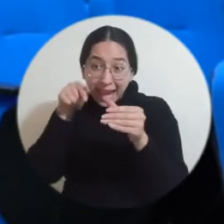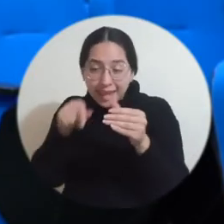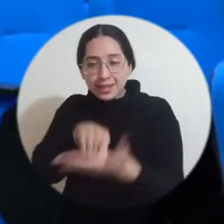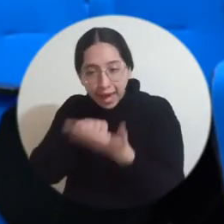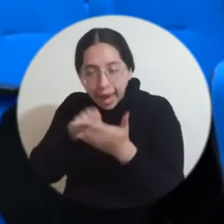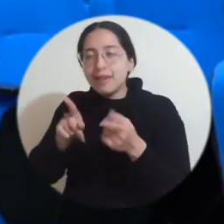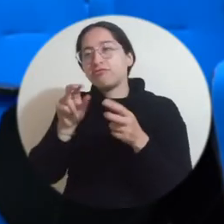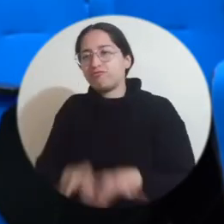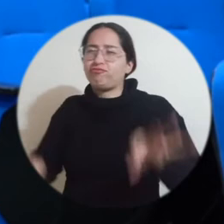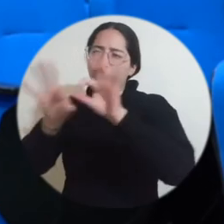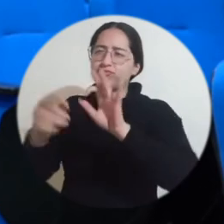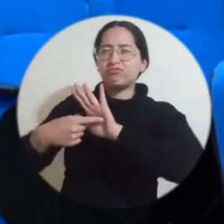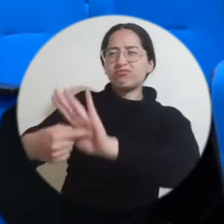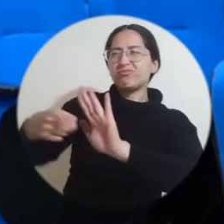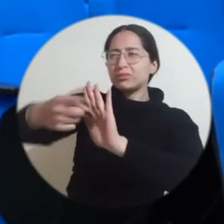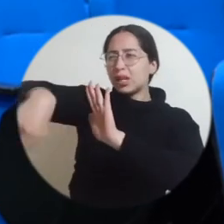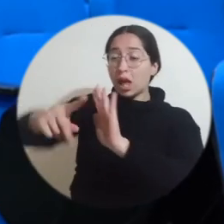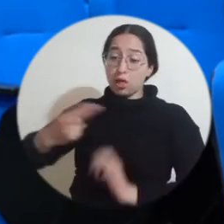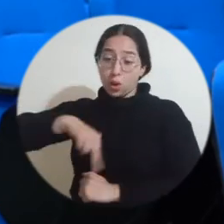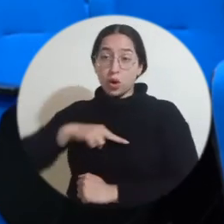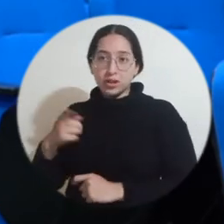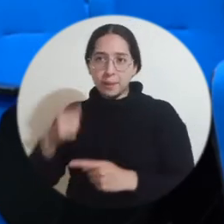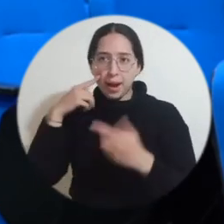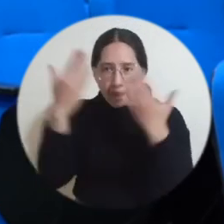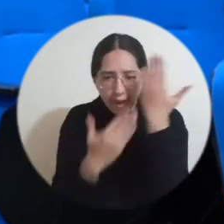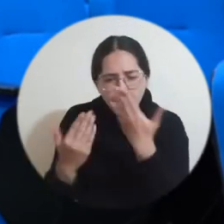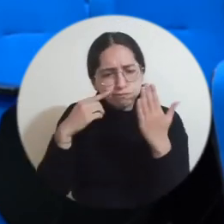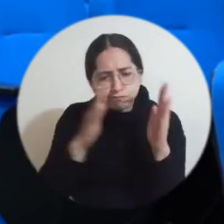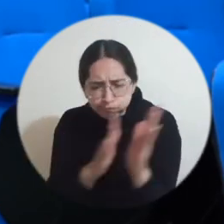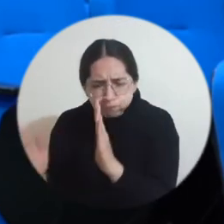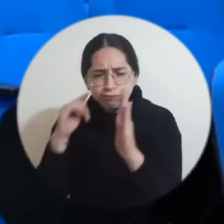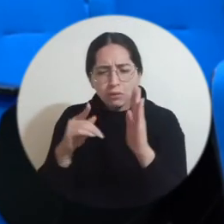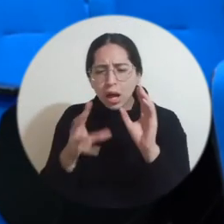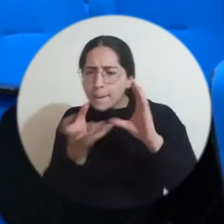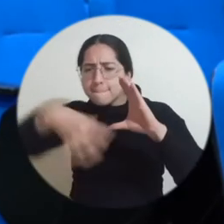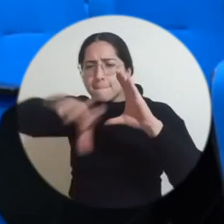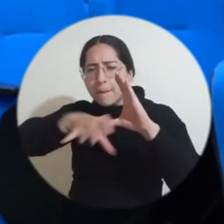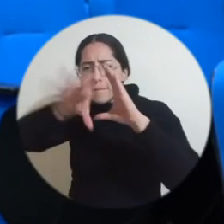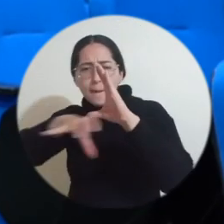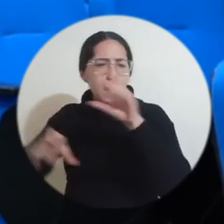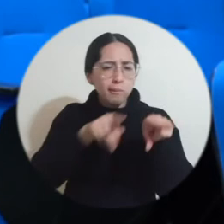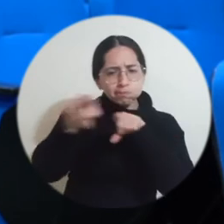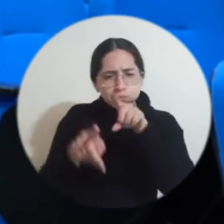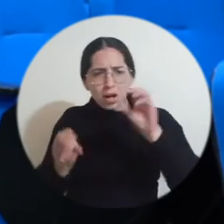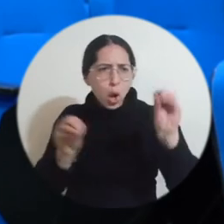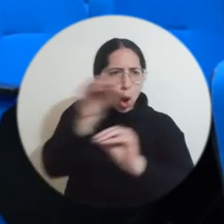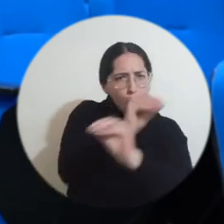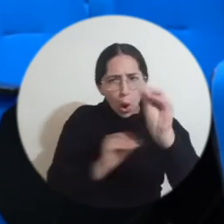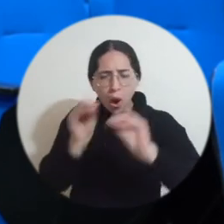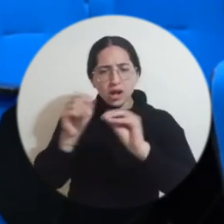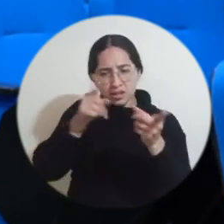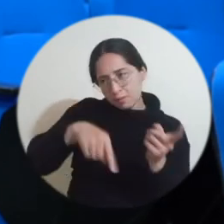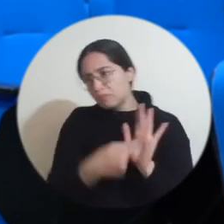que además es necesaria a partir del hecho de que nosotros como realizadores siempre tenemos que estar ubicando